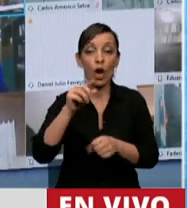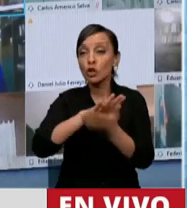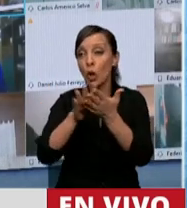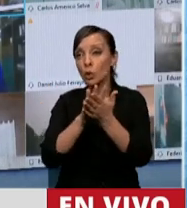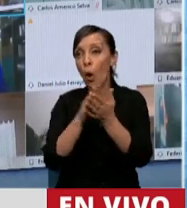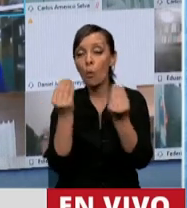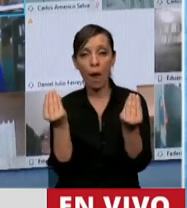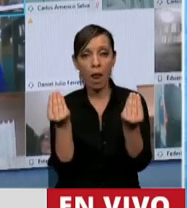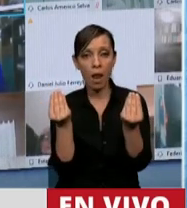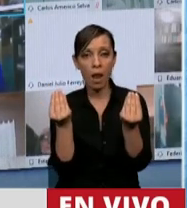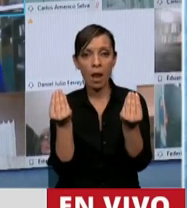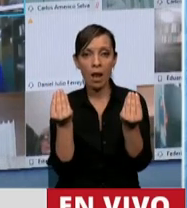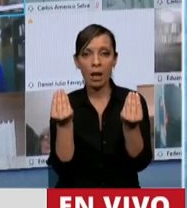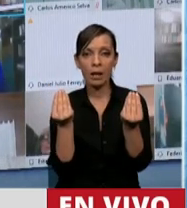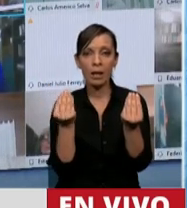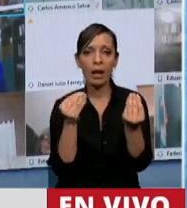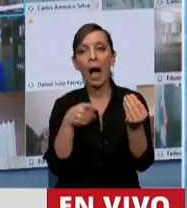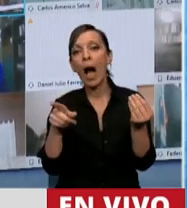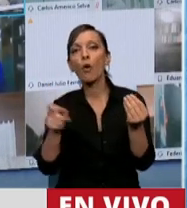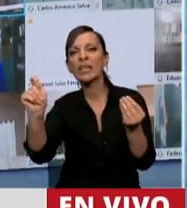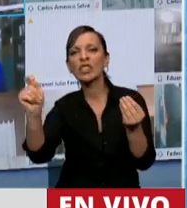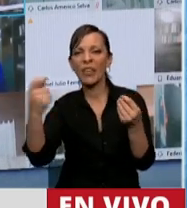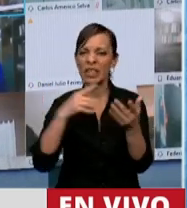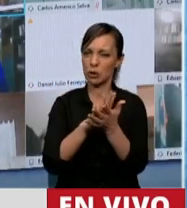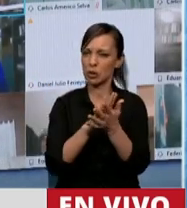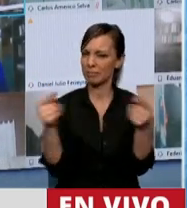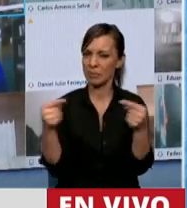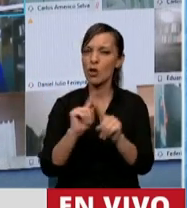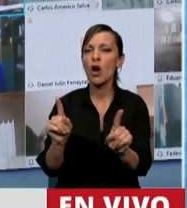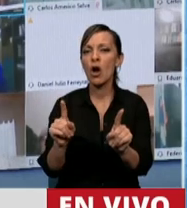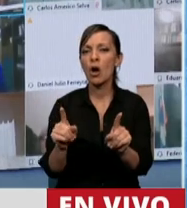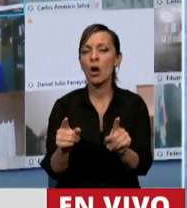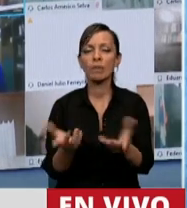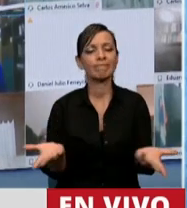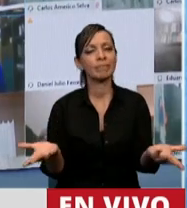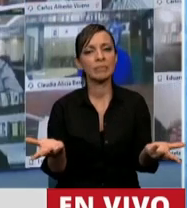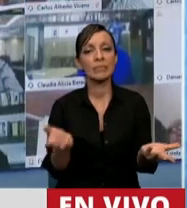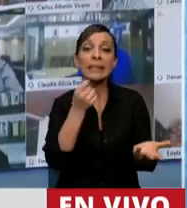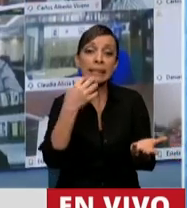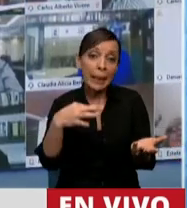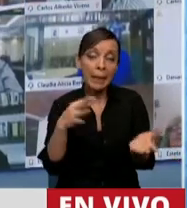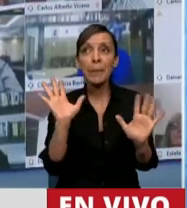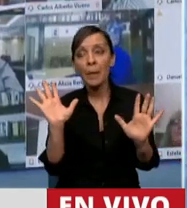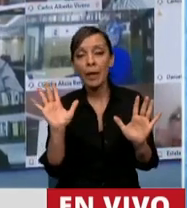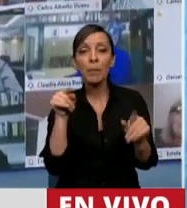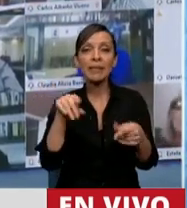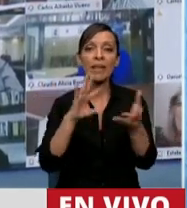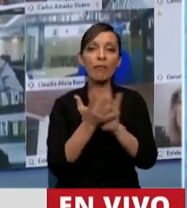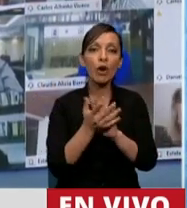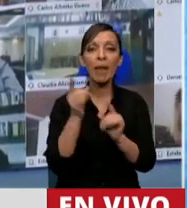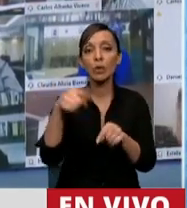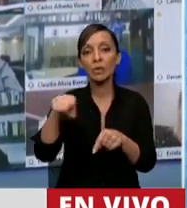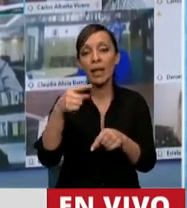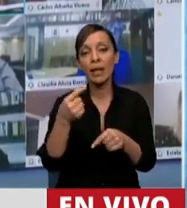termine siendo a través de la justicia. Si lo tenemos que hacer, lo vamos a hacer, porque esta foto a la que usted nos está invitando a